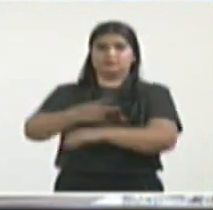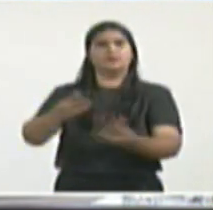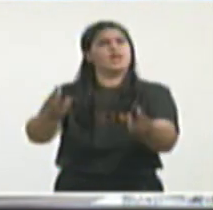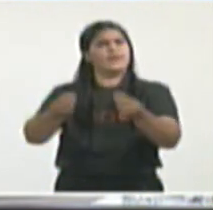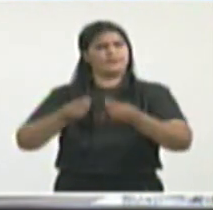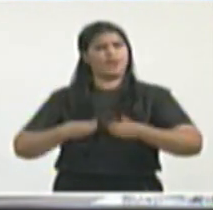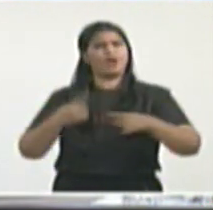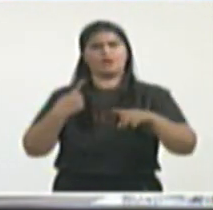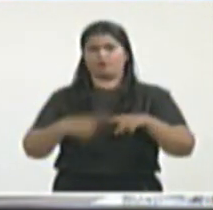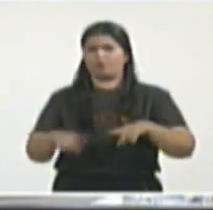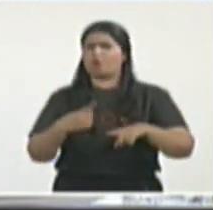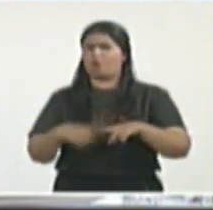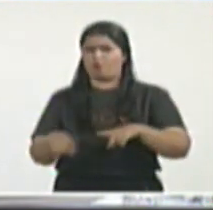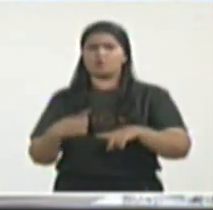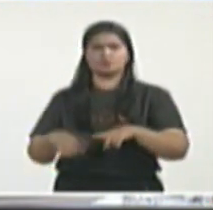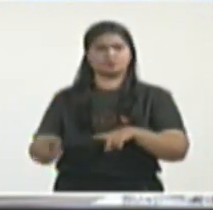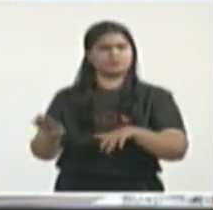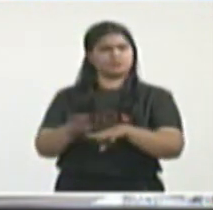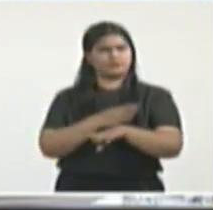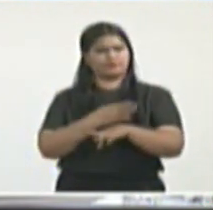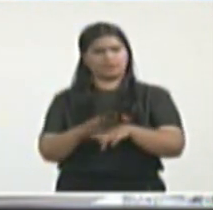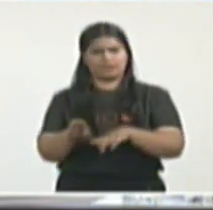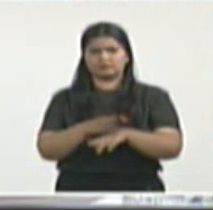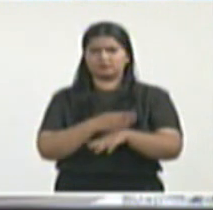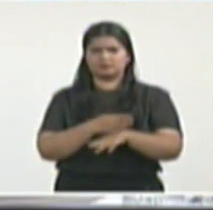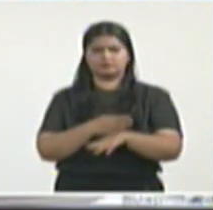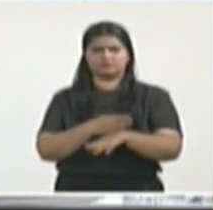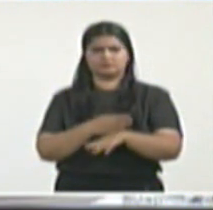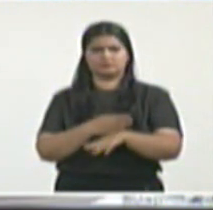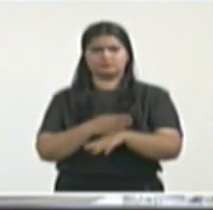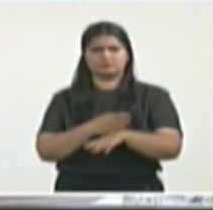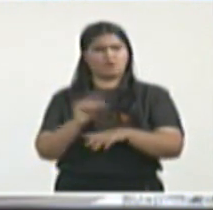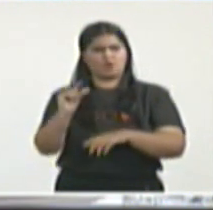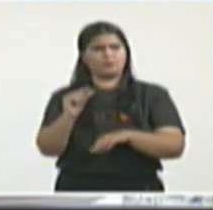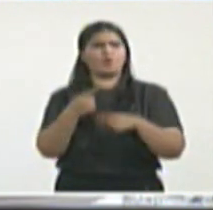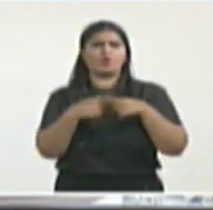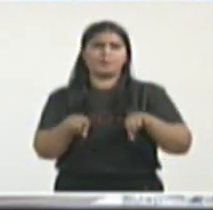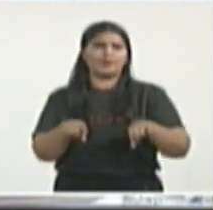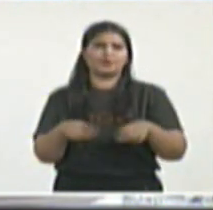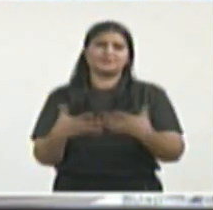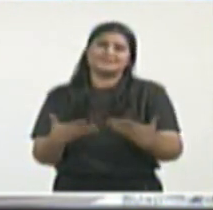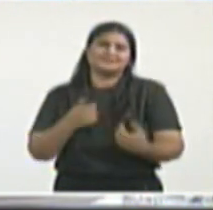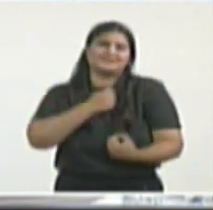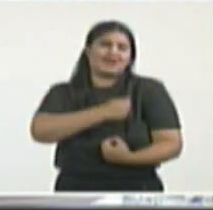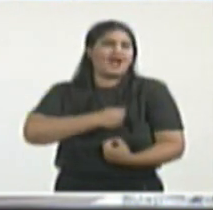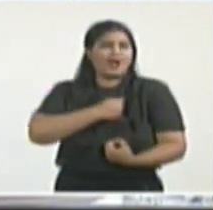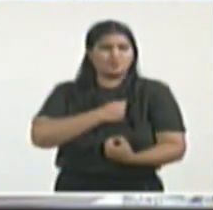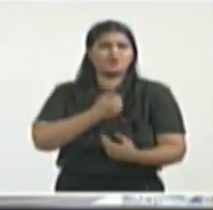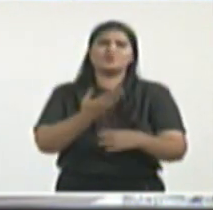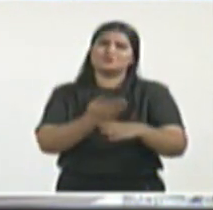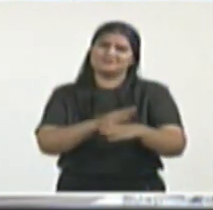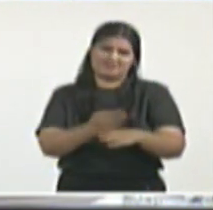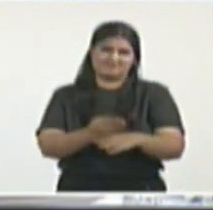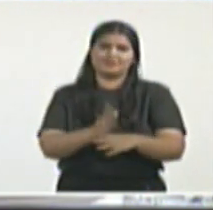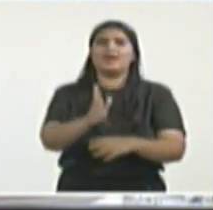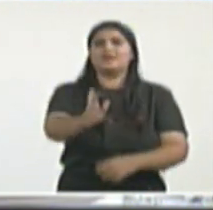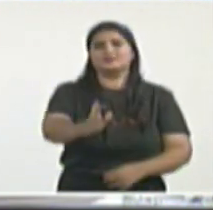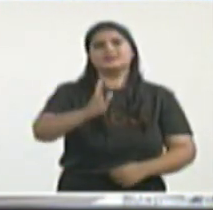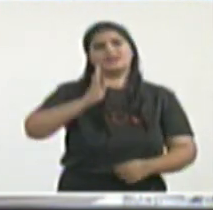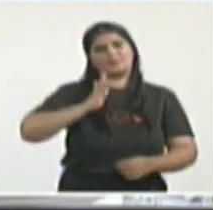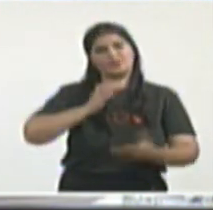veces modestas, pero de un enorme valor simbólico, moral, que alientan